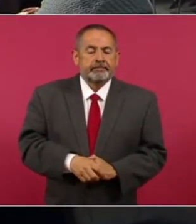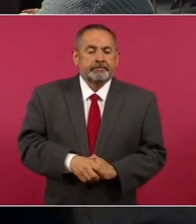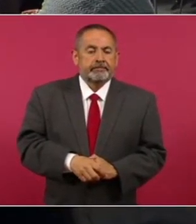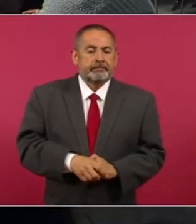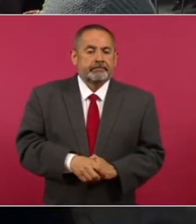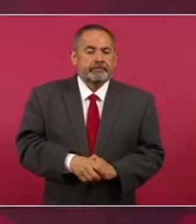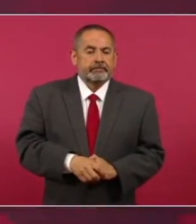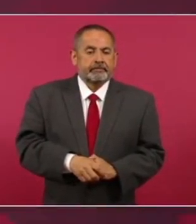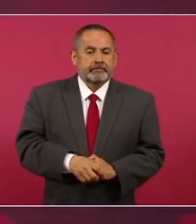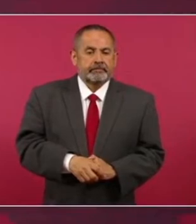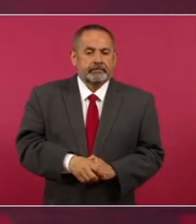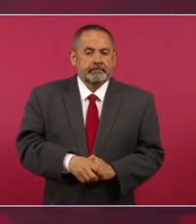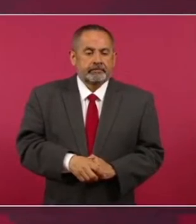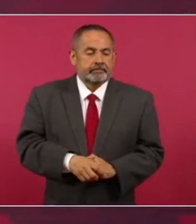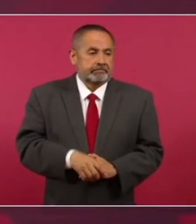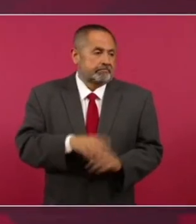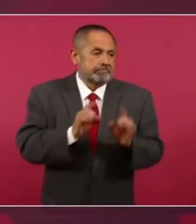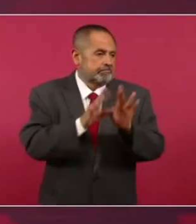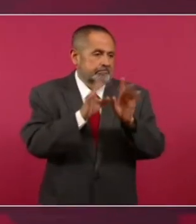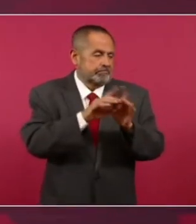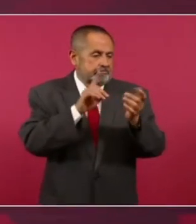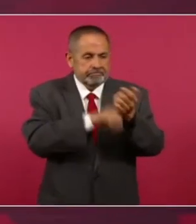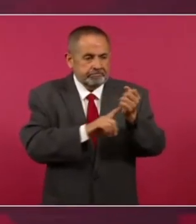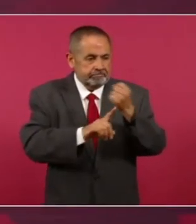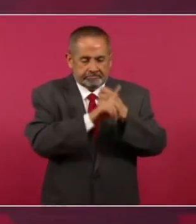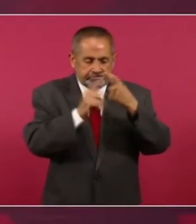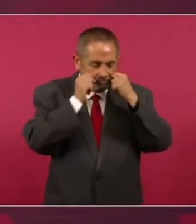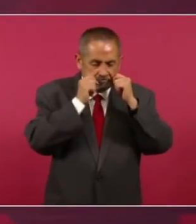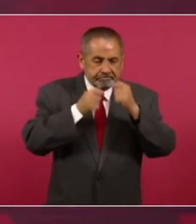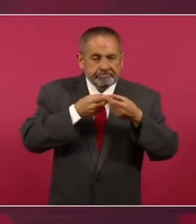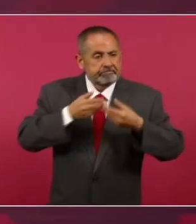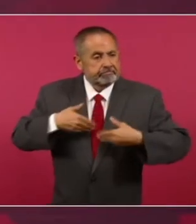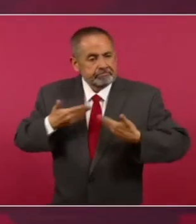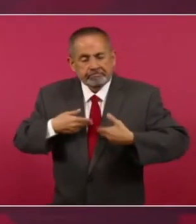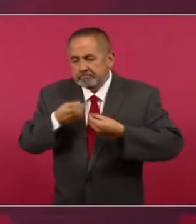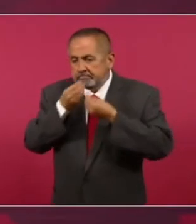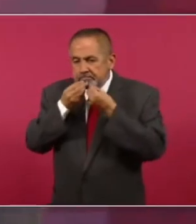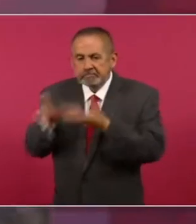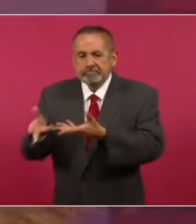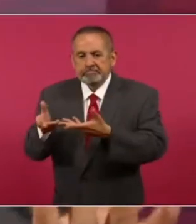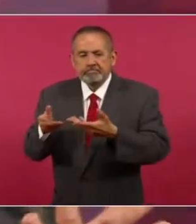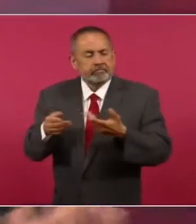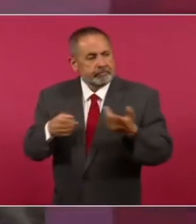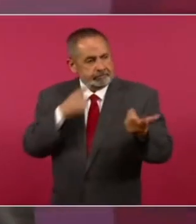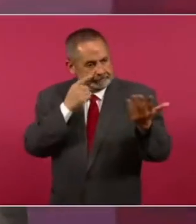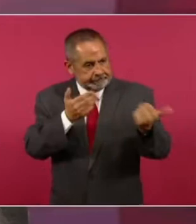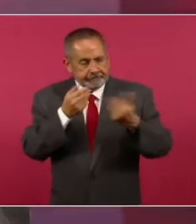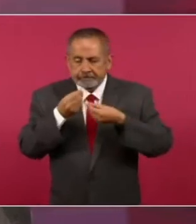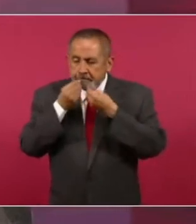A pesar de los pesares y que hable,